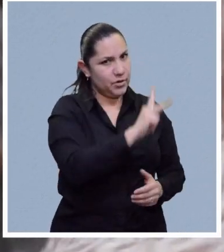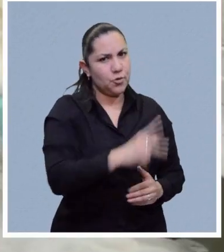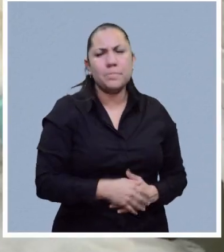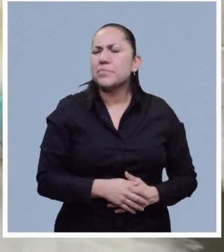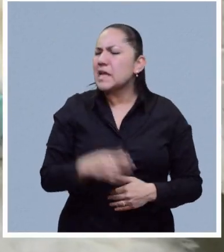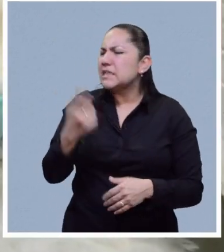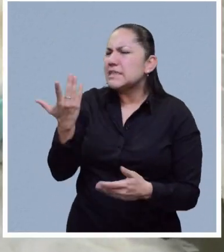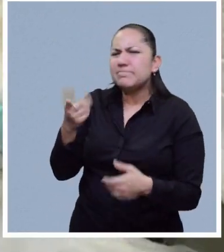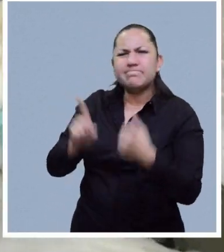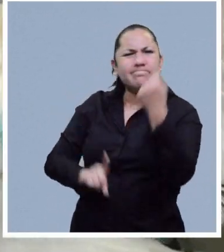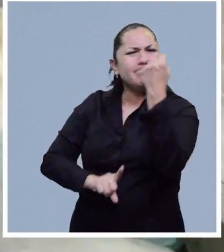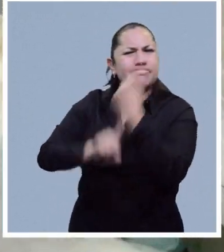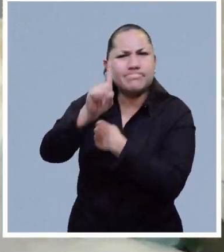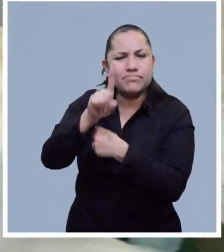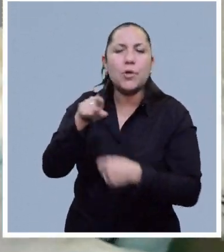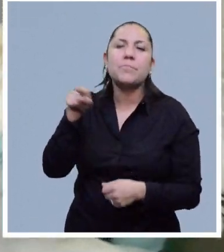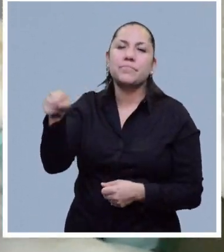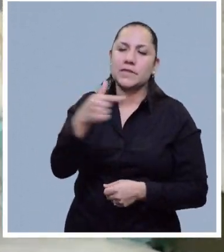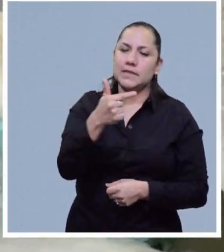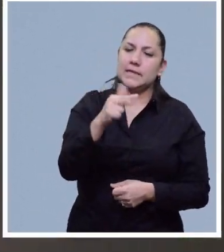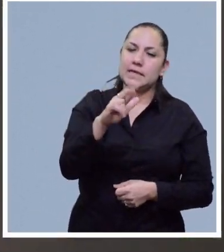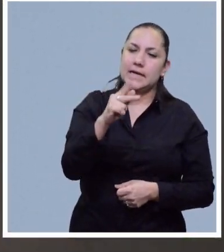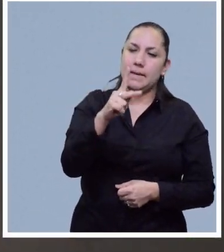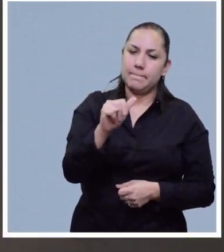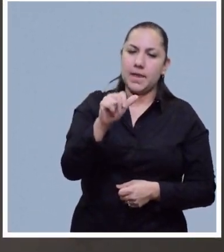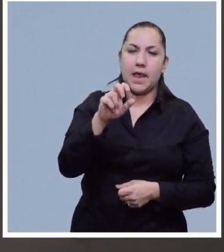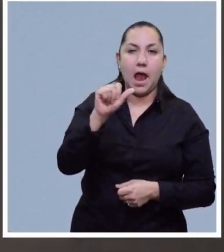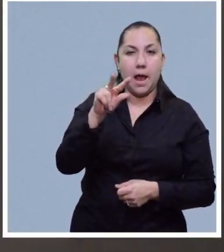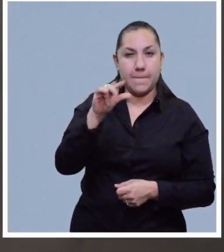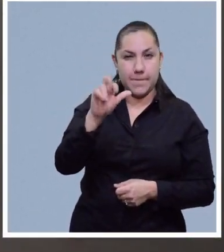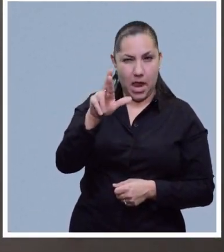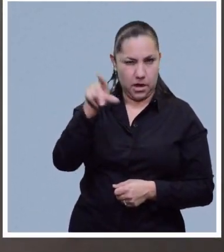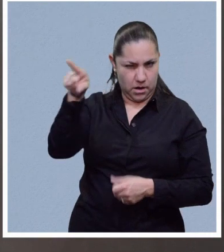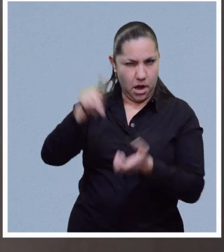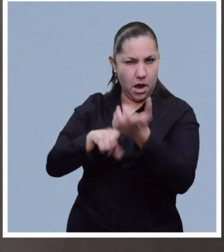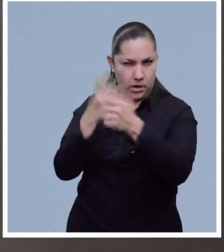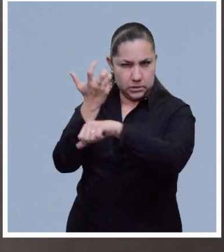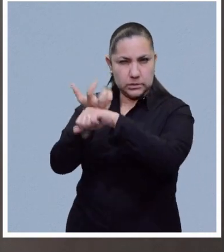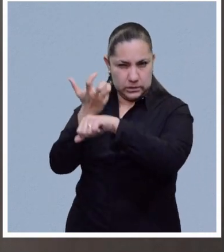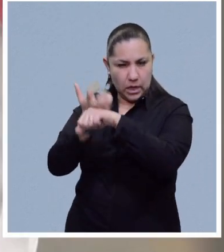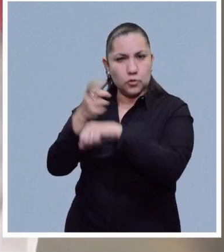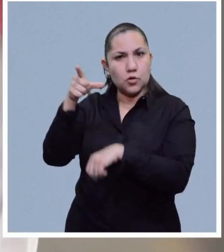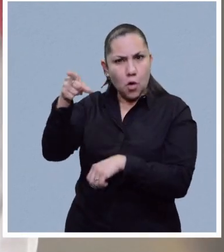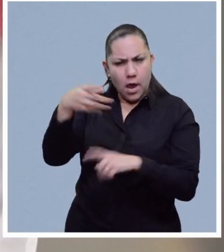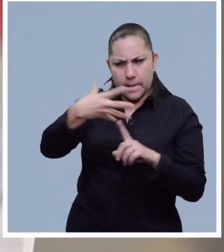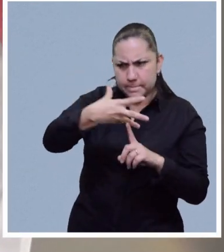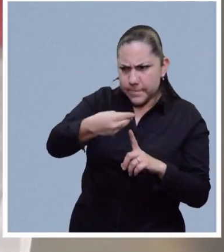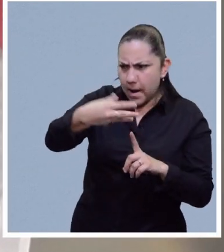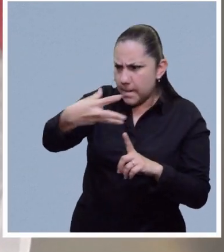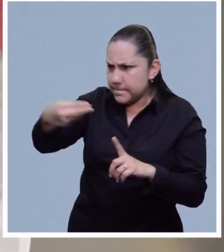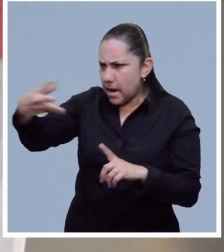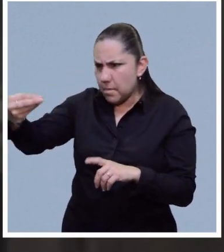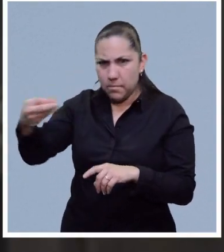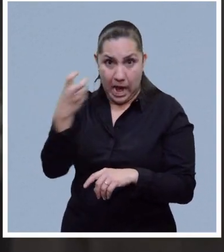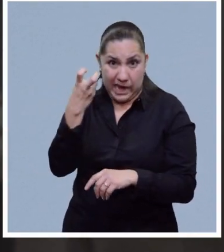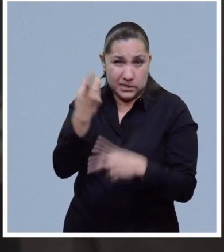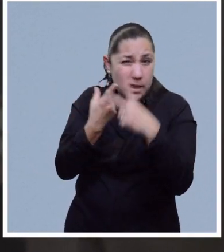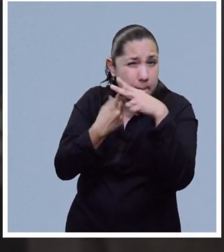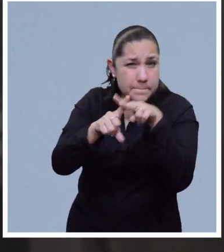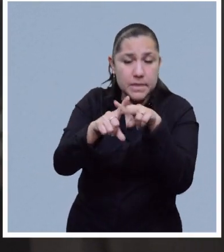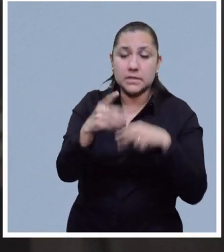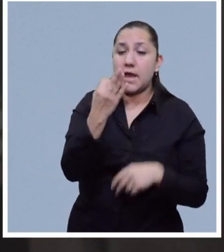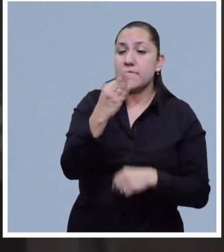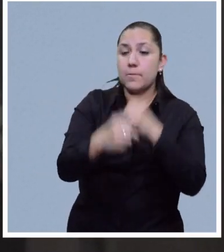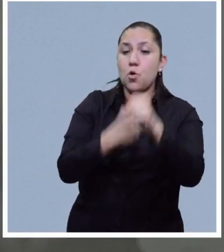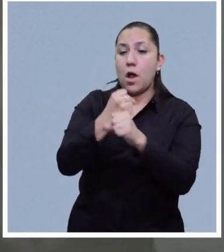ha sido el brote de influenza aviar o gripe aviar más mortífero en la historia de Estados Unidos, el cual empezó a afectar desde